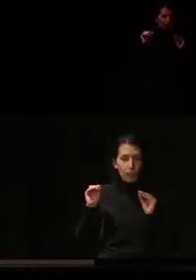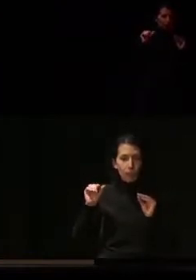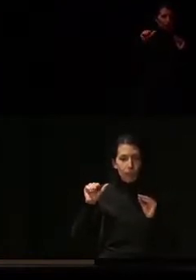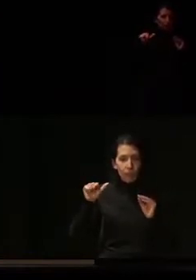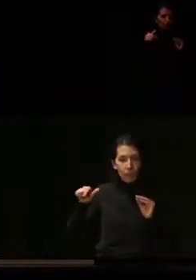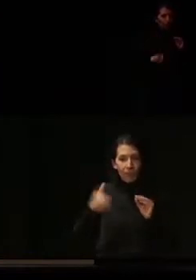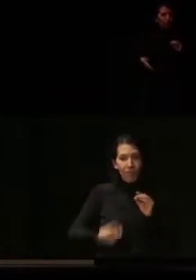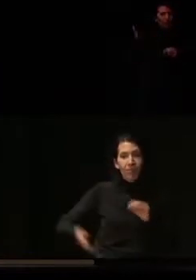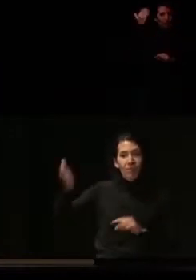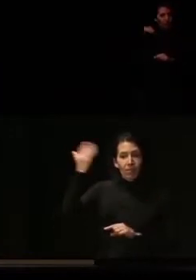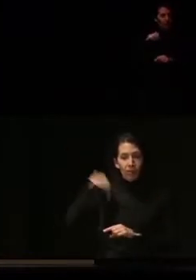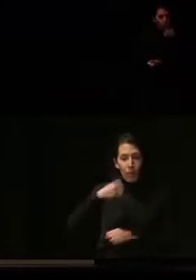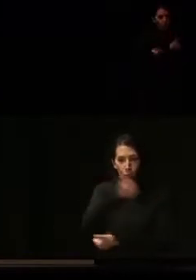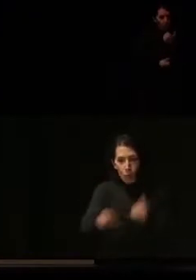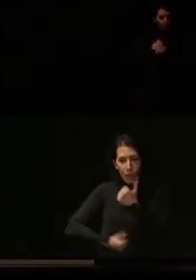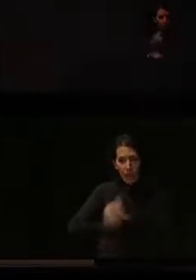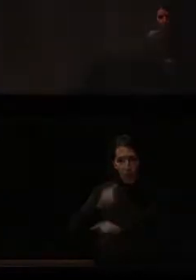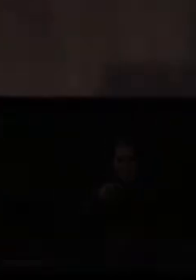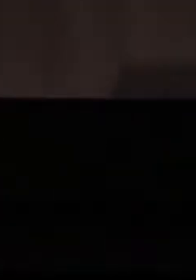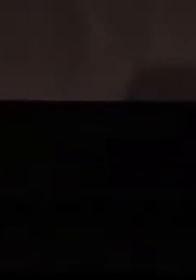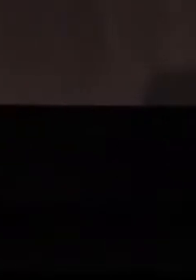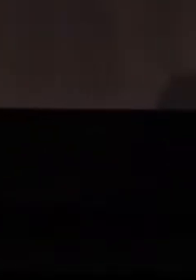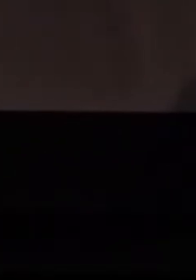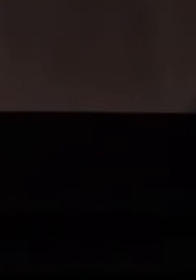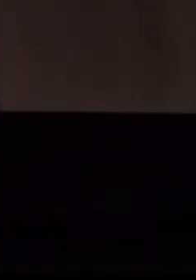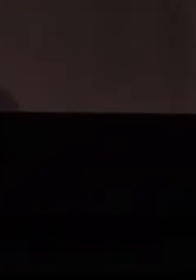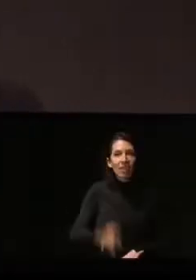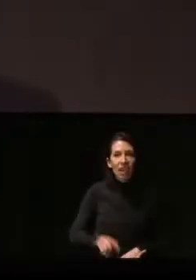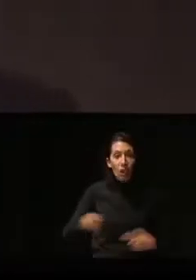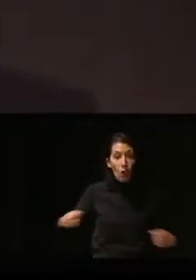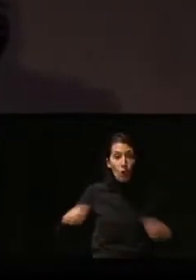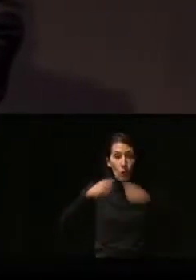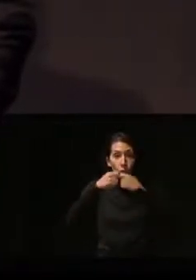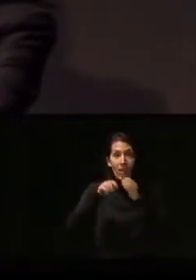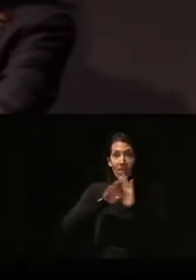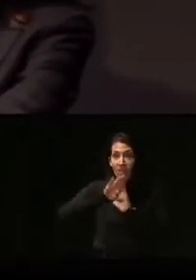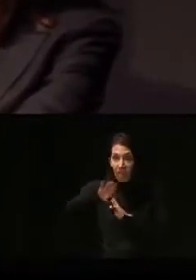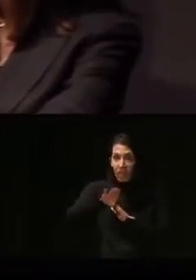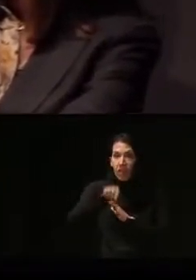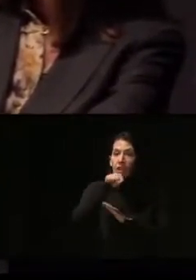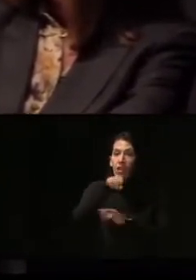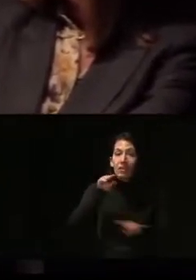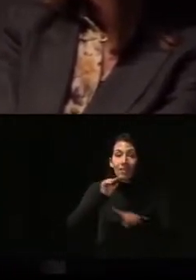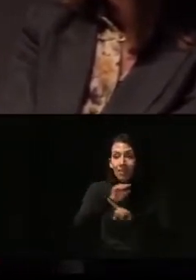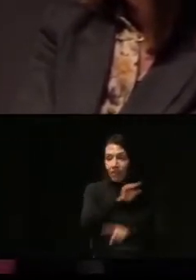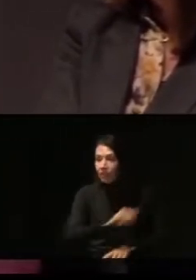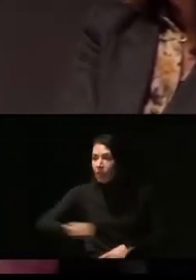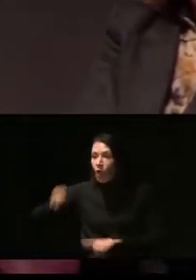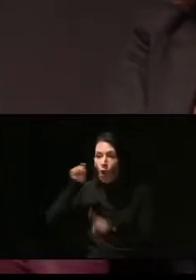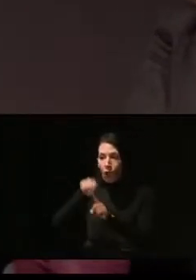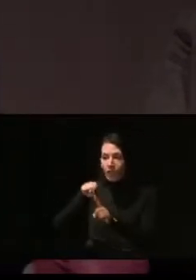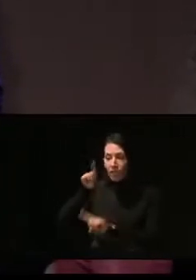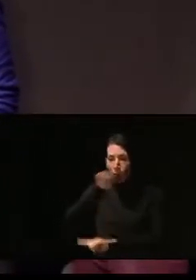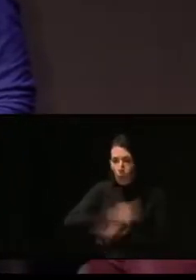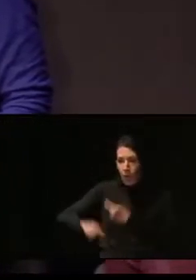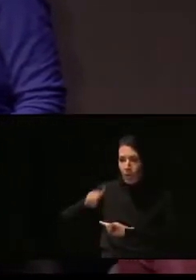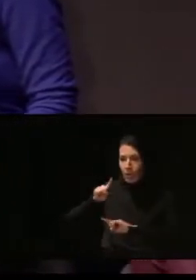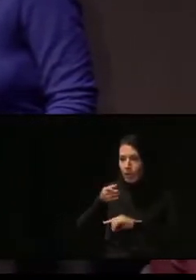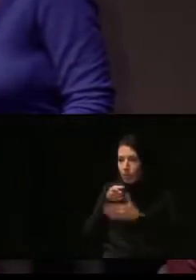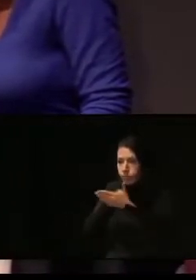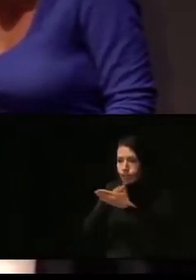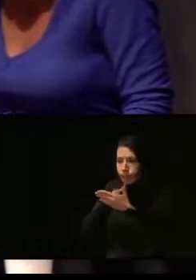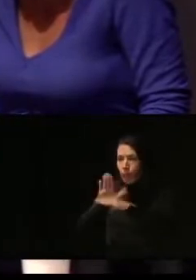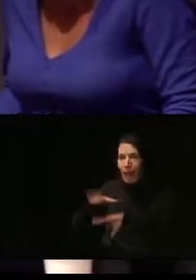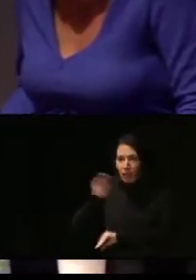subvención, se priorizan las subvenciones para aquellas comunidades que la destinan a resolver problemas de accesibilidad. Una vez resuelto